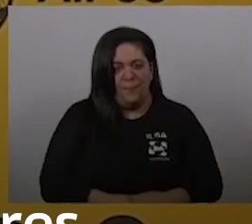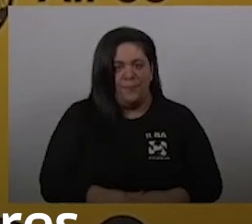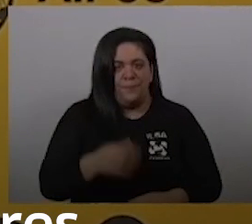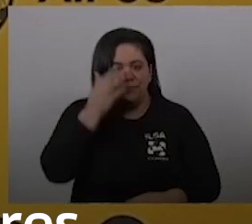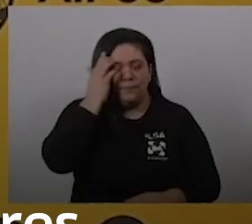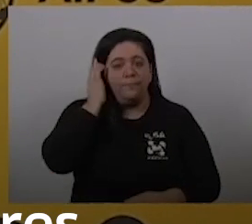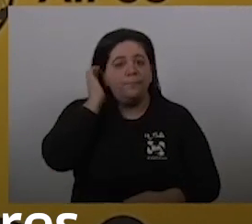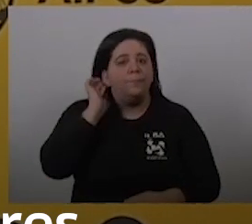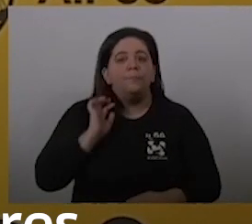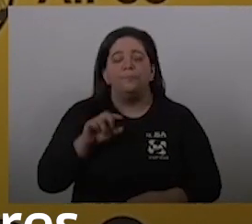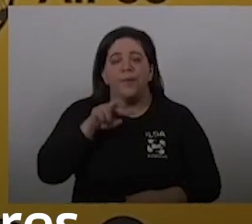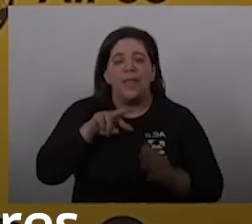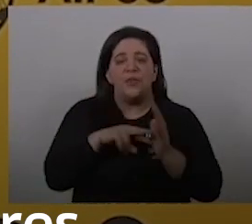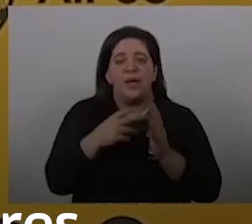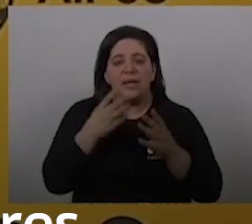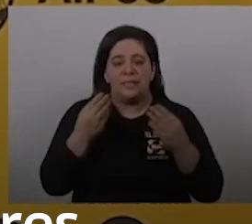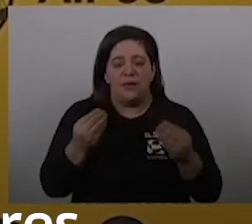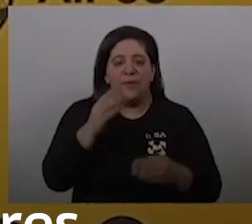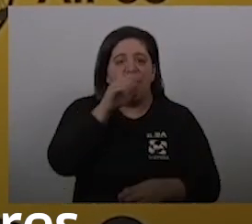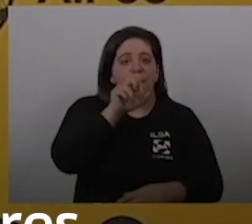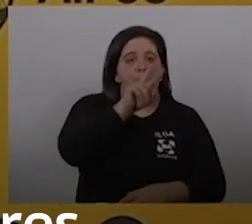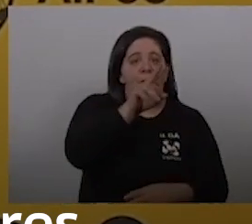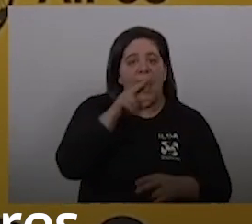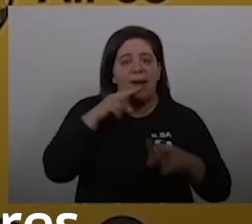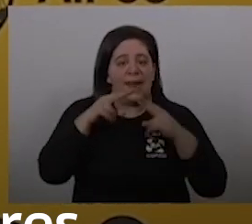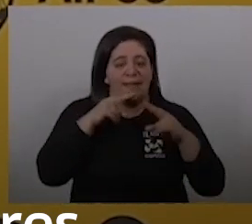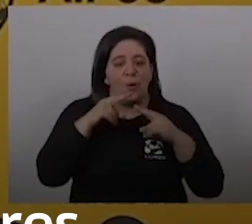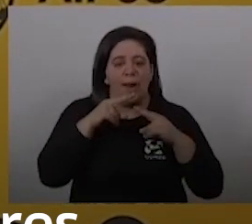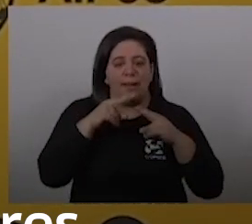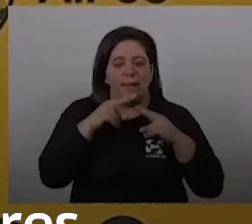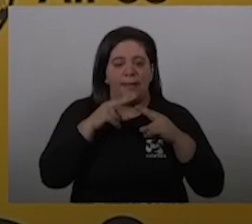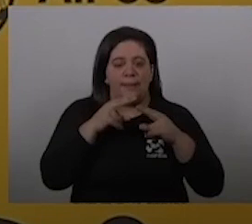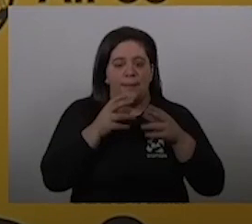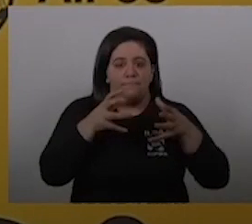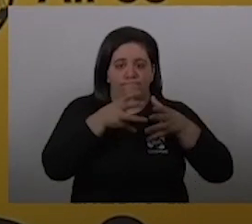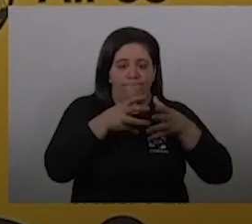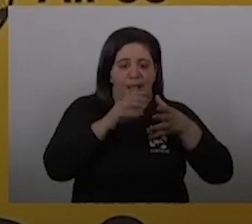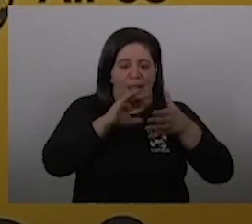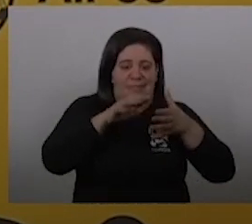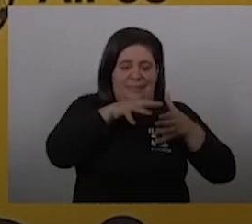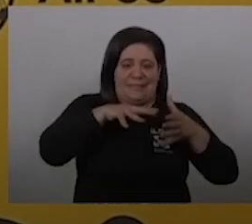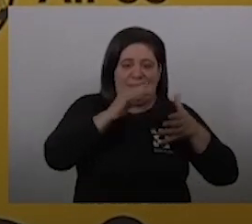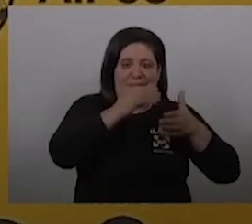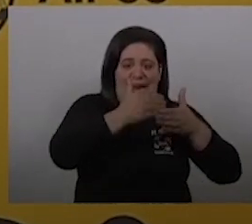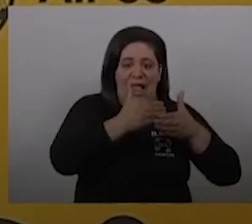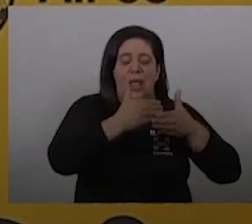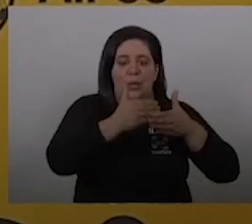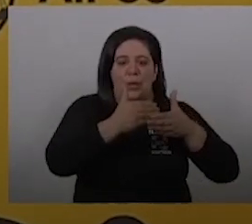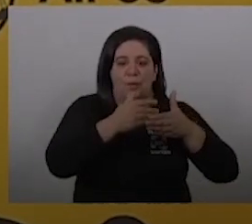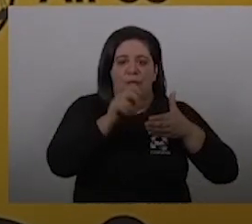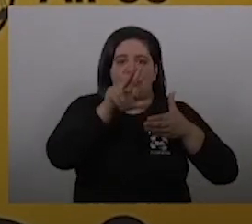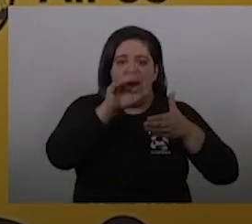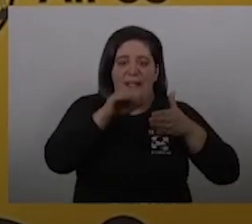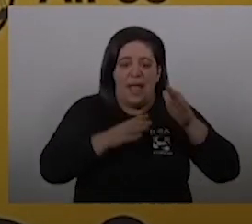¿Qué significa? Primero, que los bares y restaurantes van a poder atender dentro de los locales, con una capacidad máxima del